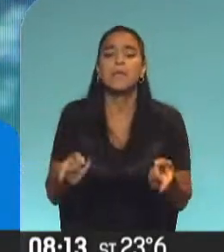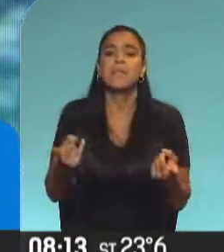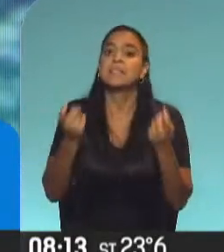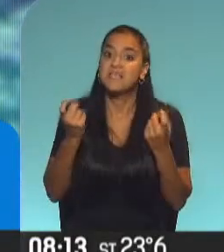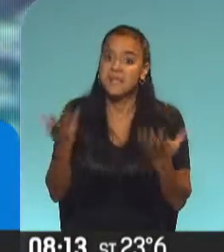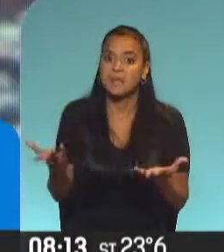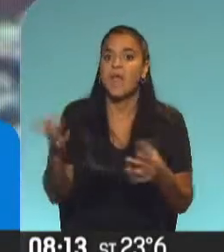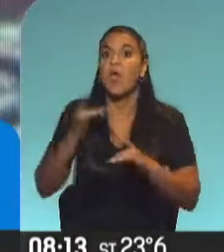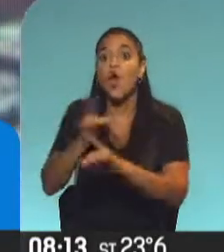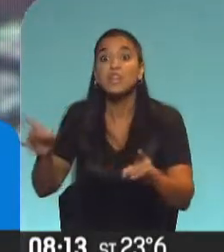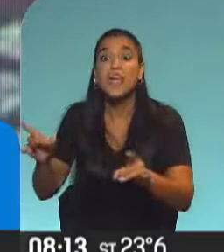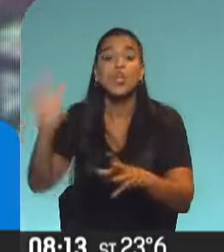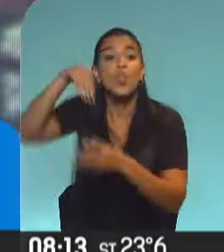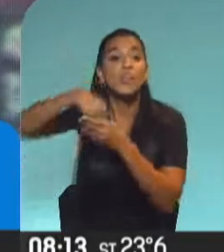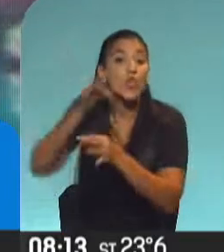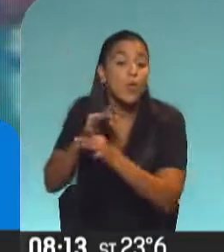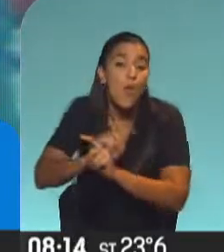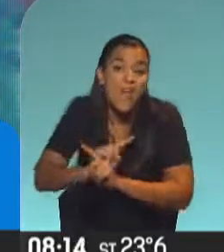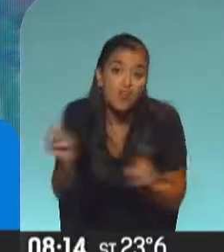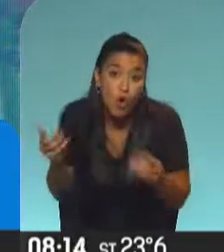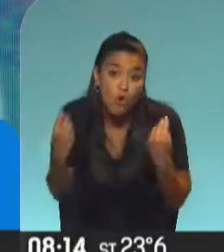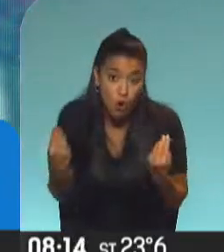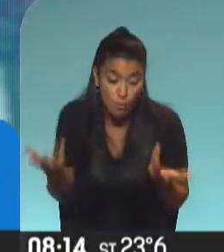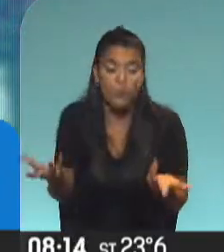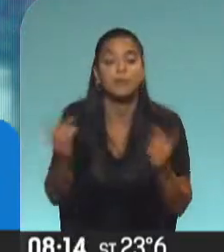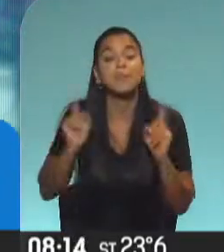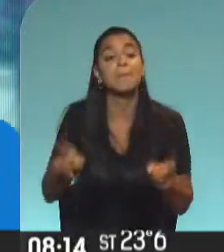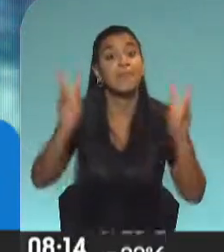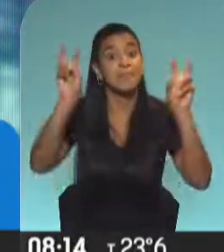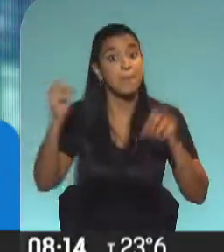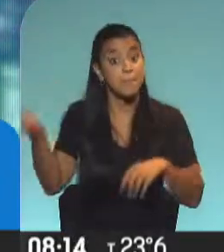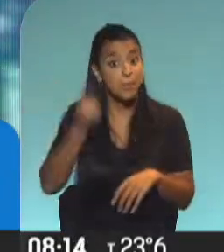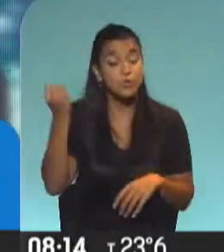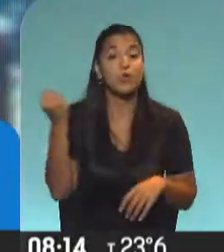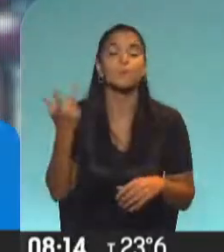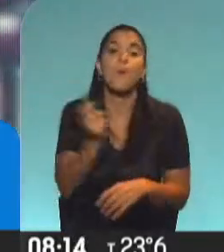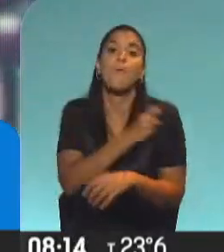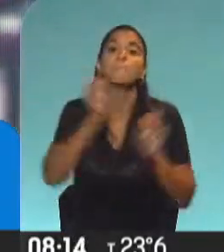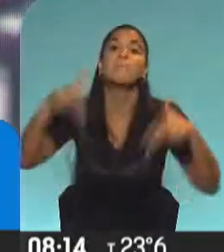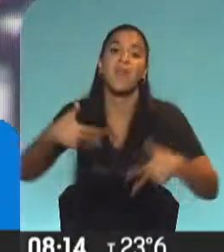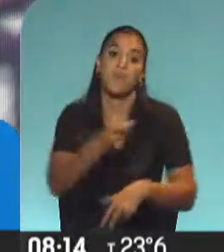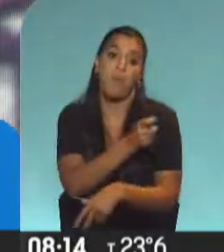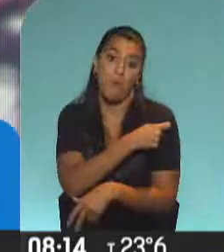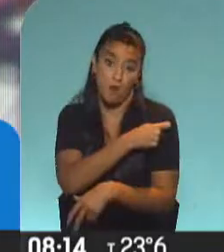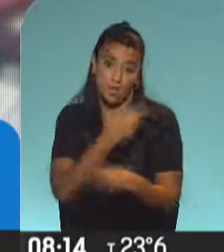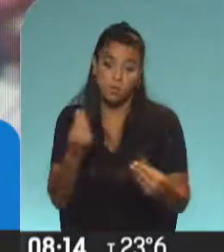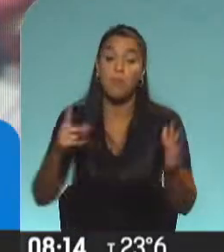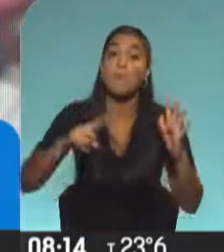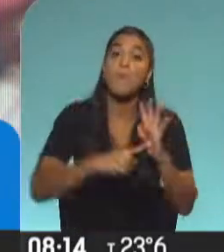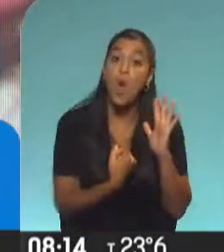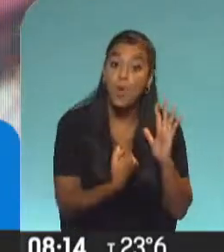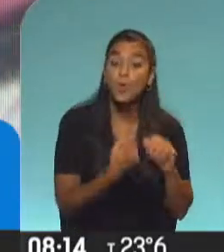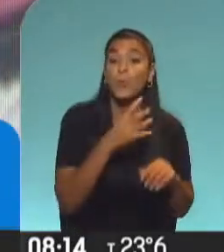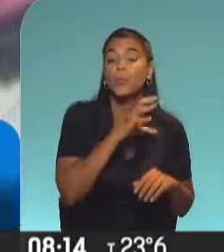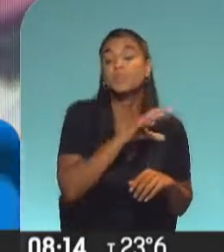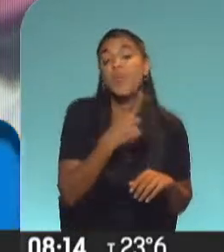garantizar que no haya contagios dentro de las aulas. Y el otro gran tema es el plan de vacunación. En la provincia dicen que las